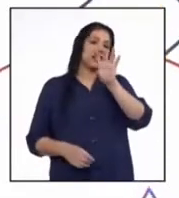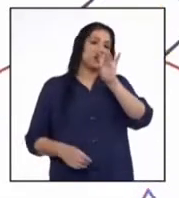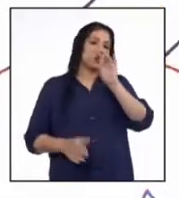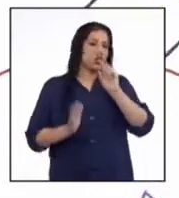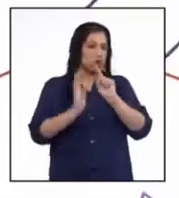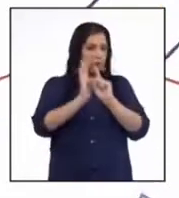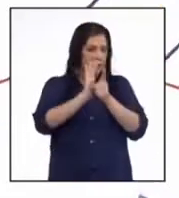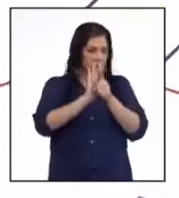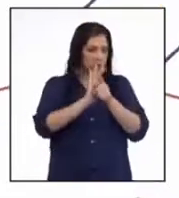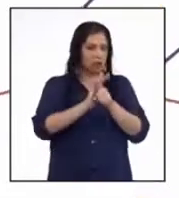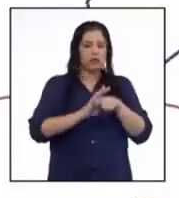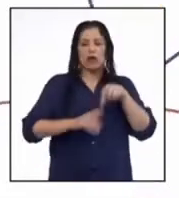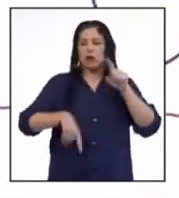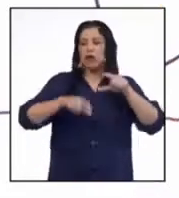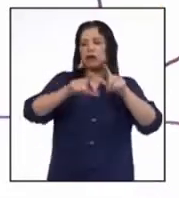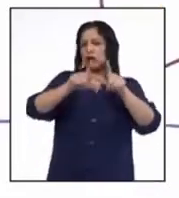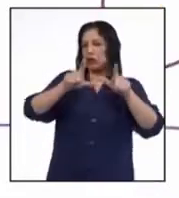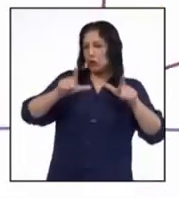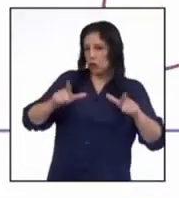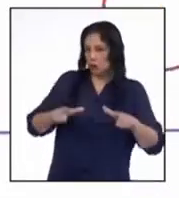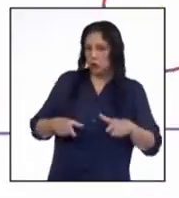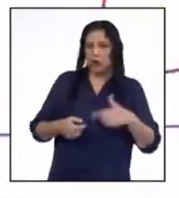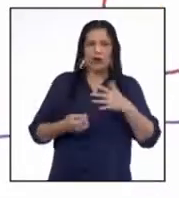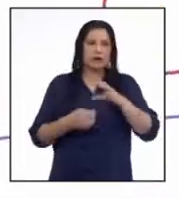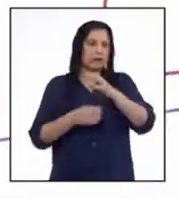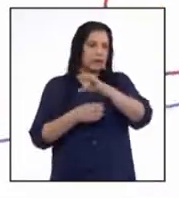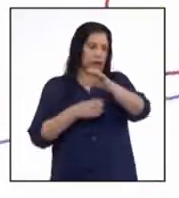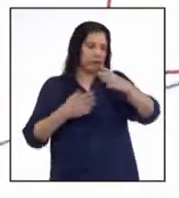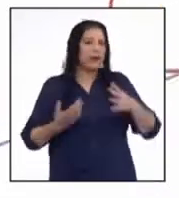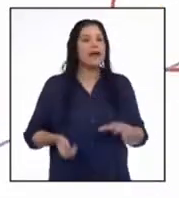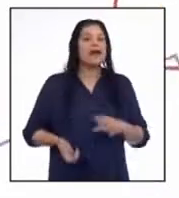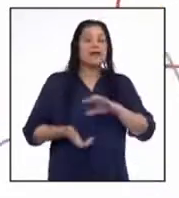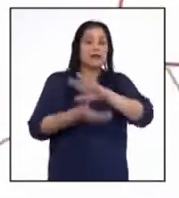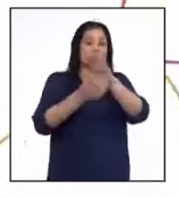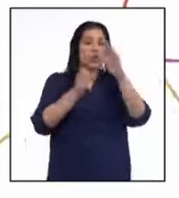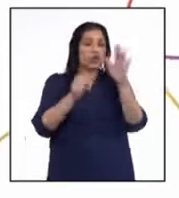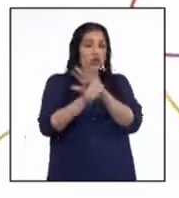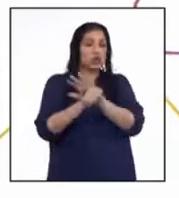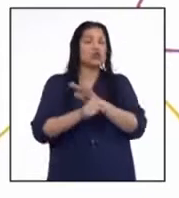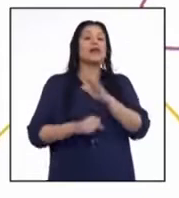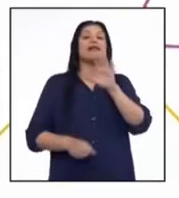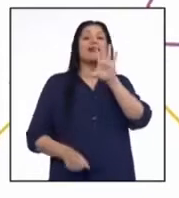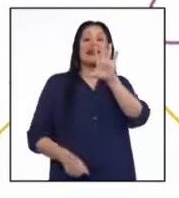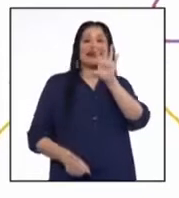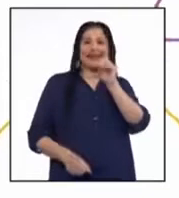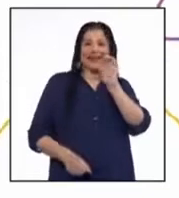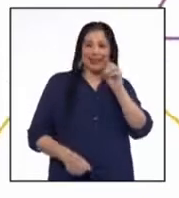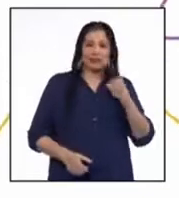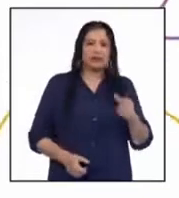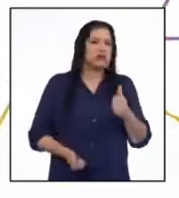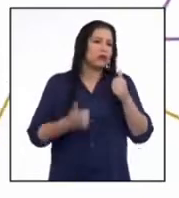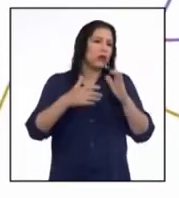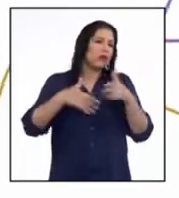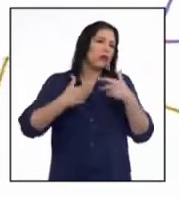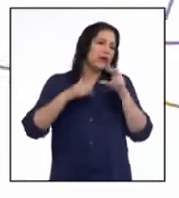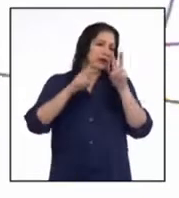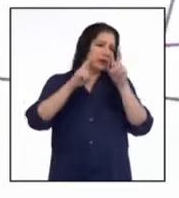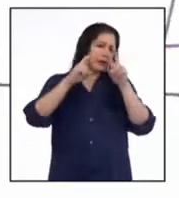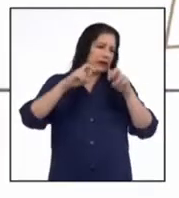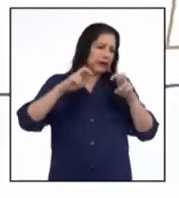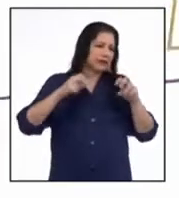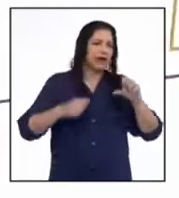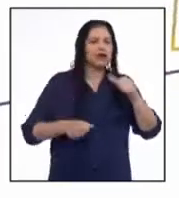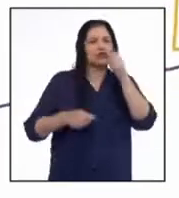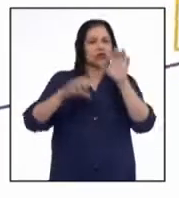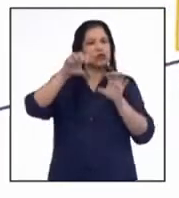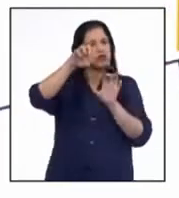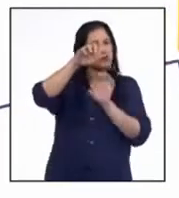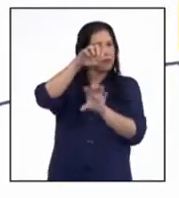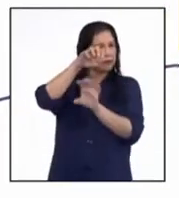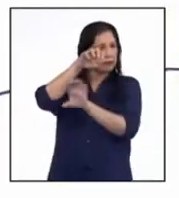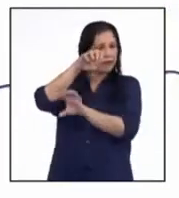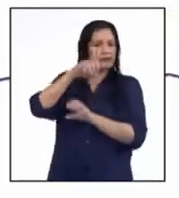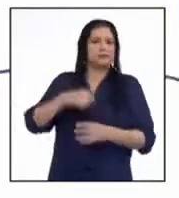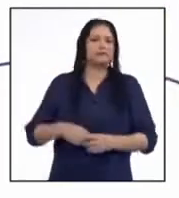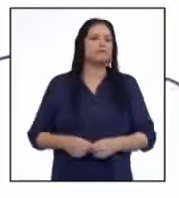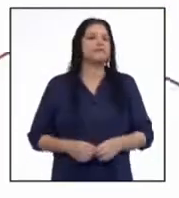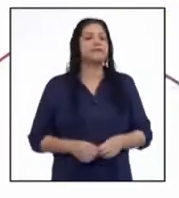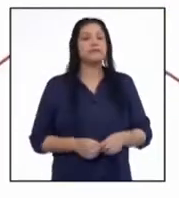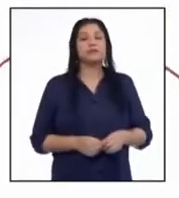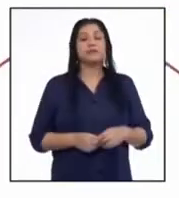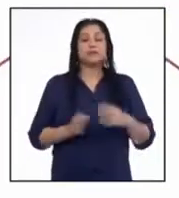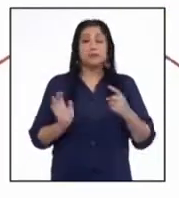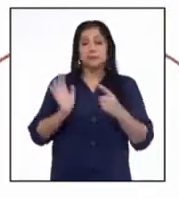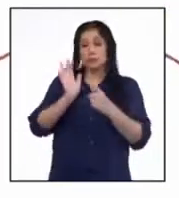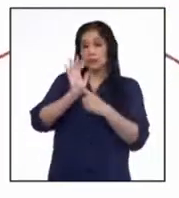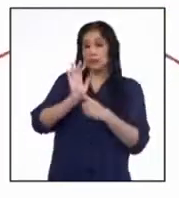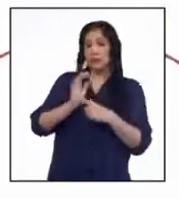minutos al lugar que quieras todo destino de los 500 que el plan le otorga. ¿Qué podrías decir, Junio, respecto a los otros dos aspectos? Como